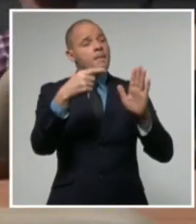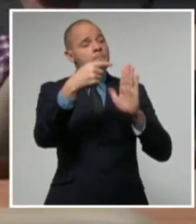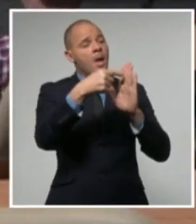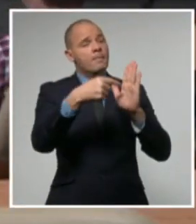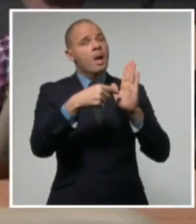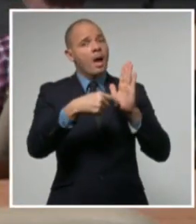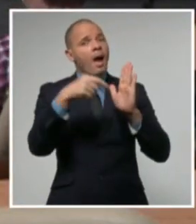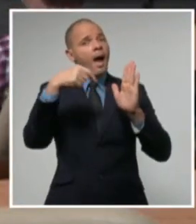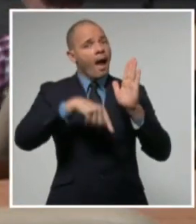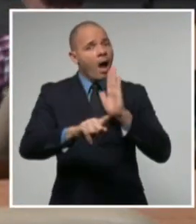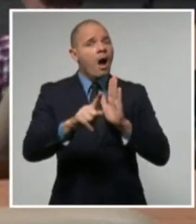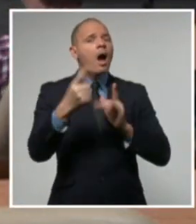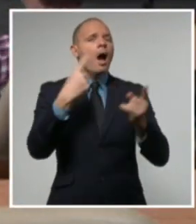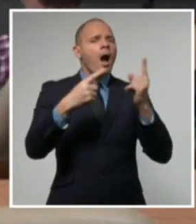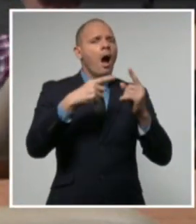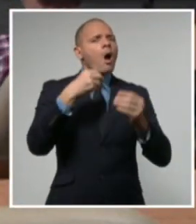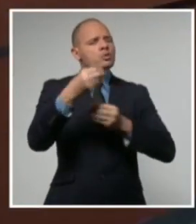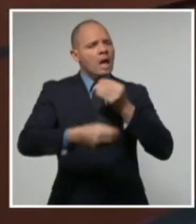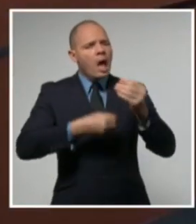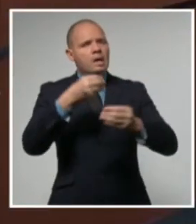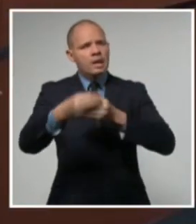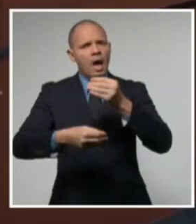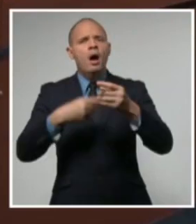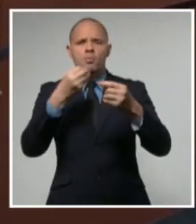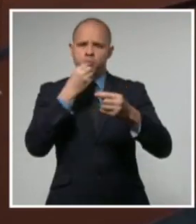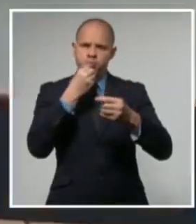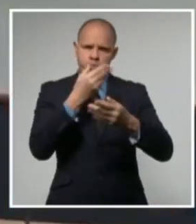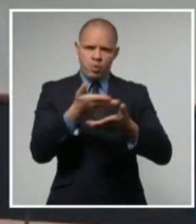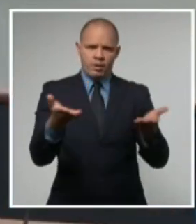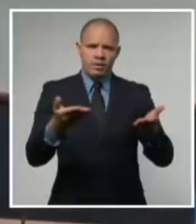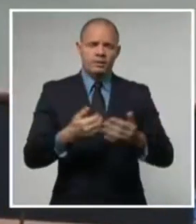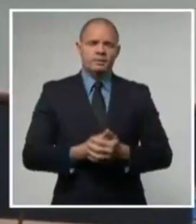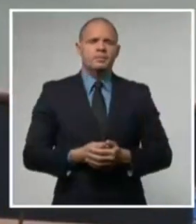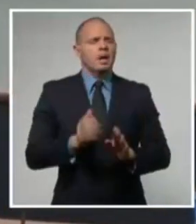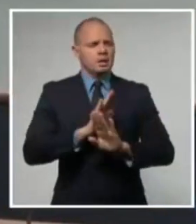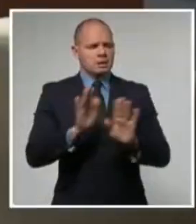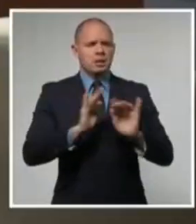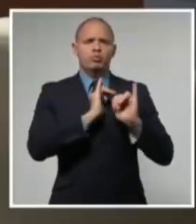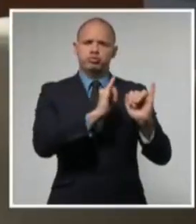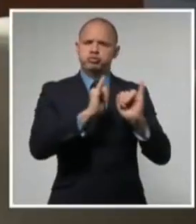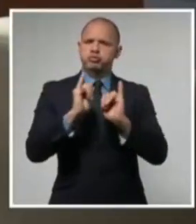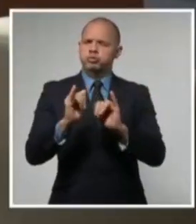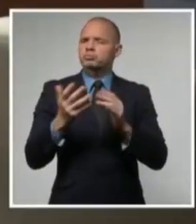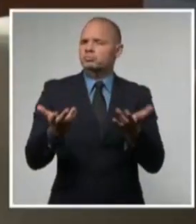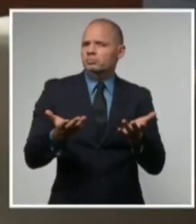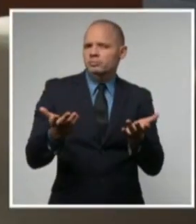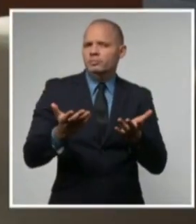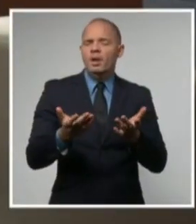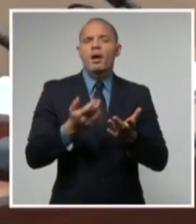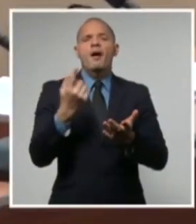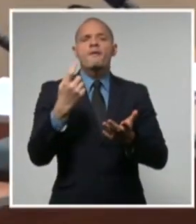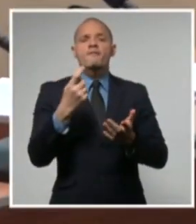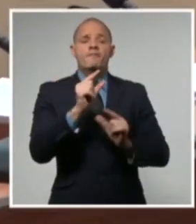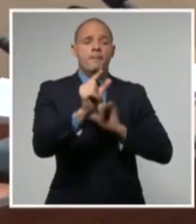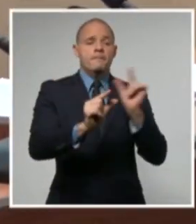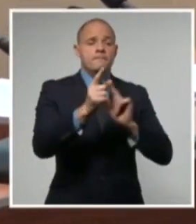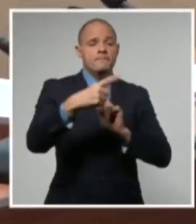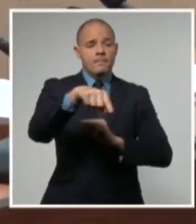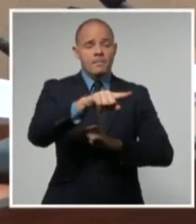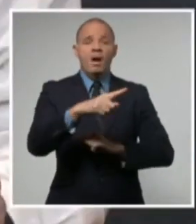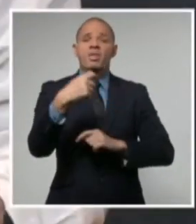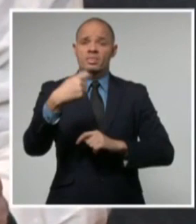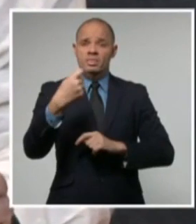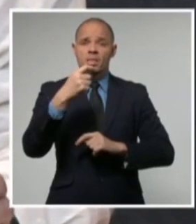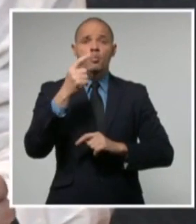importantes en algunas actividades. De igual forma, les instó a continuar estimulando en la población el uso del nasobuco en